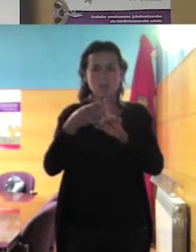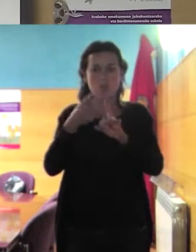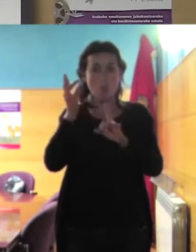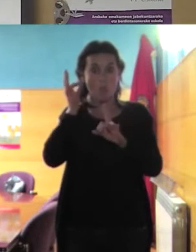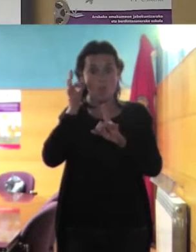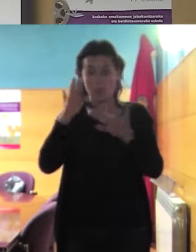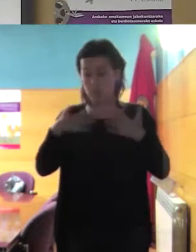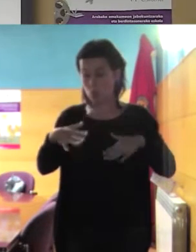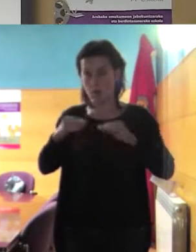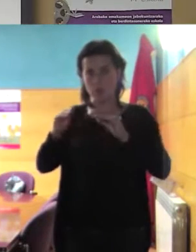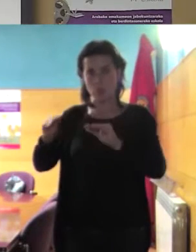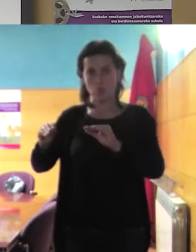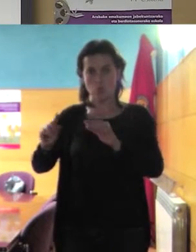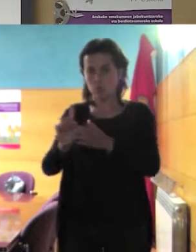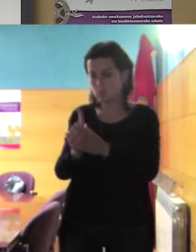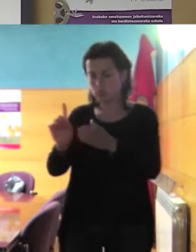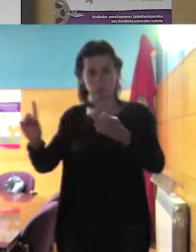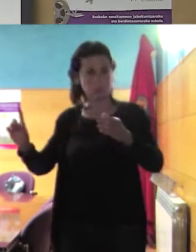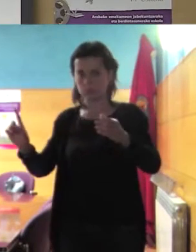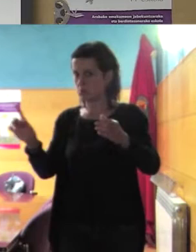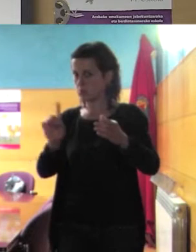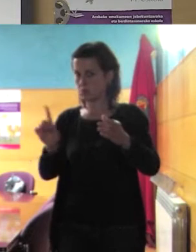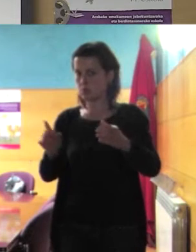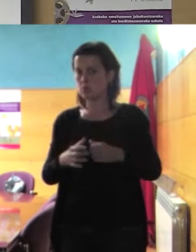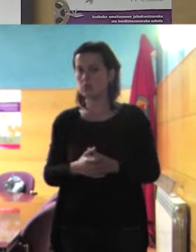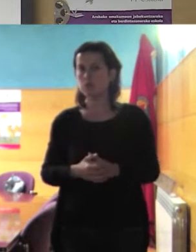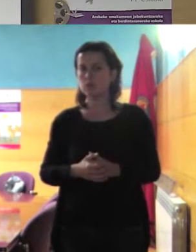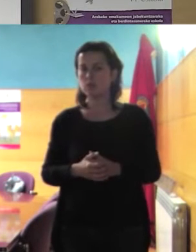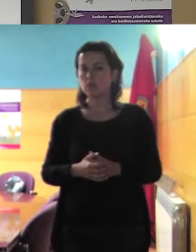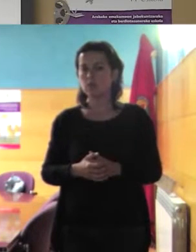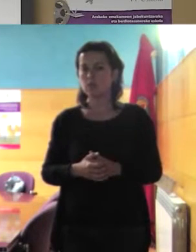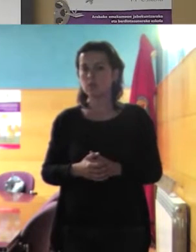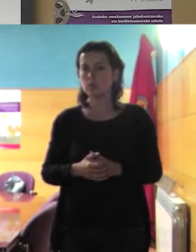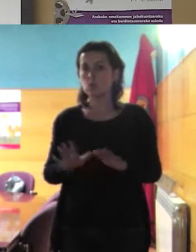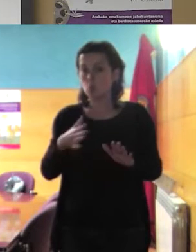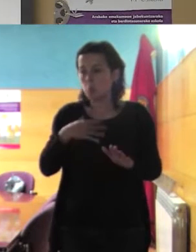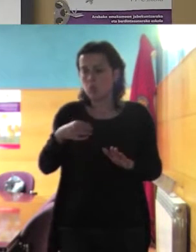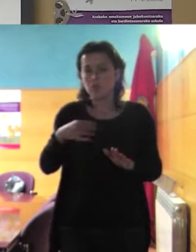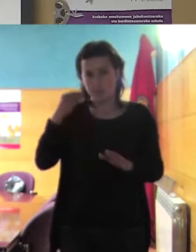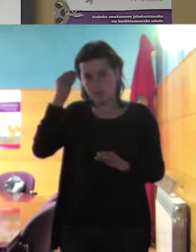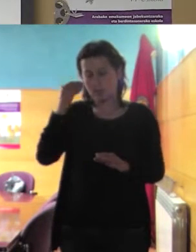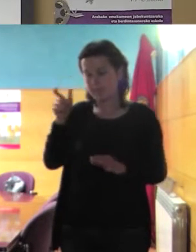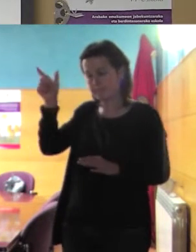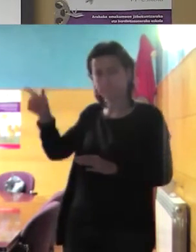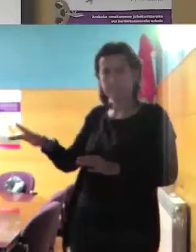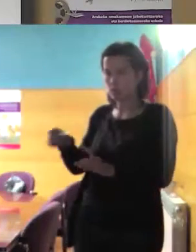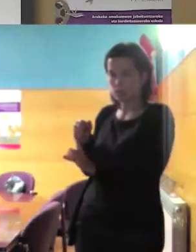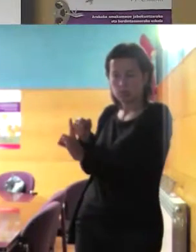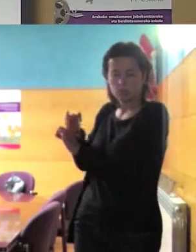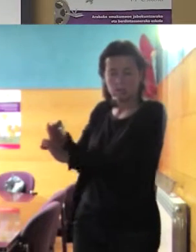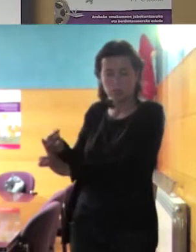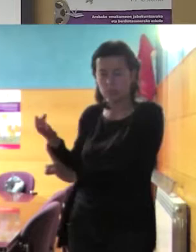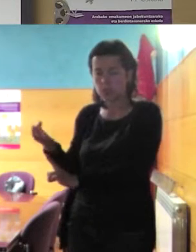una indumentaria naturalmente incluso en el caso de que pensáramos que están oprimidas concho